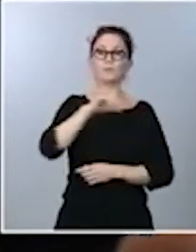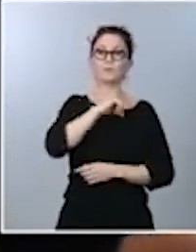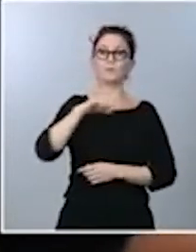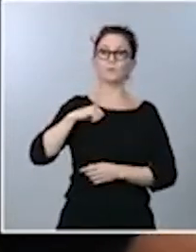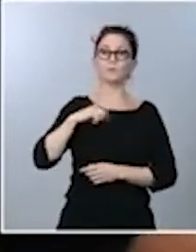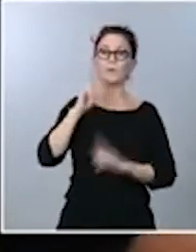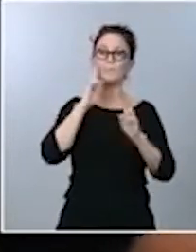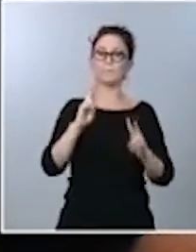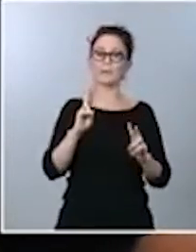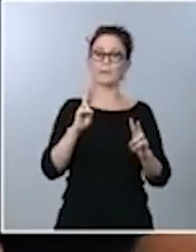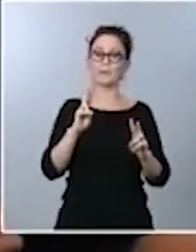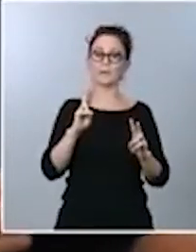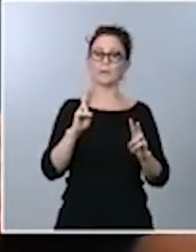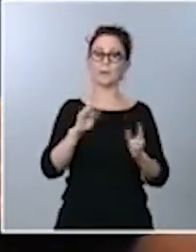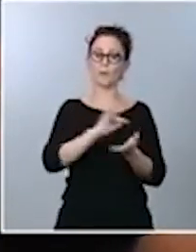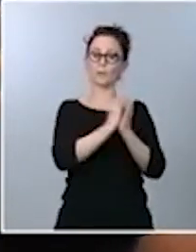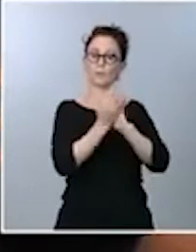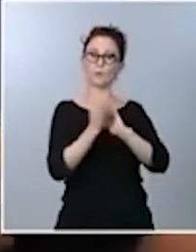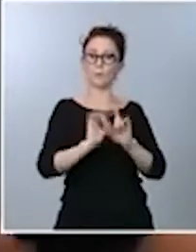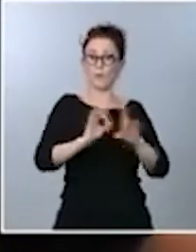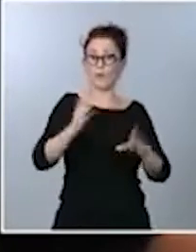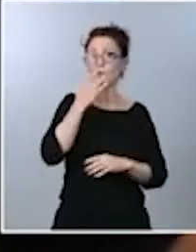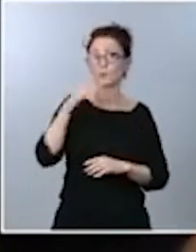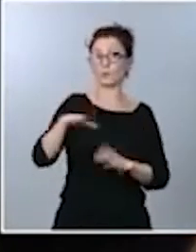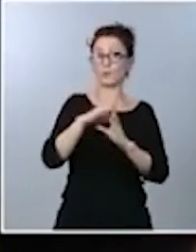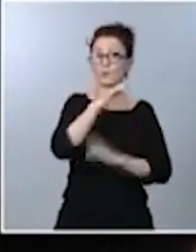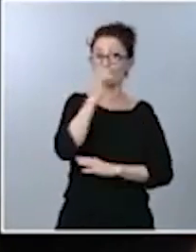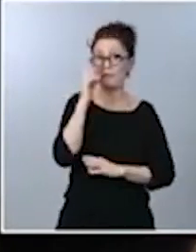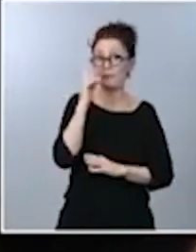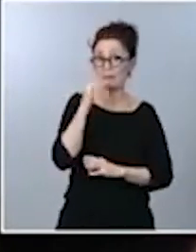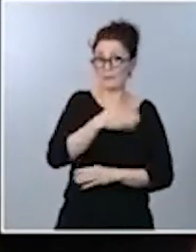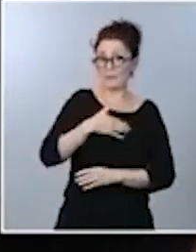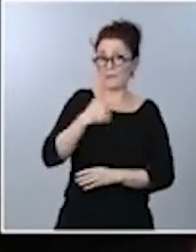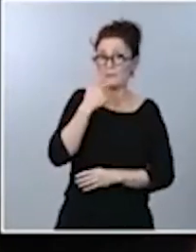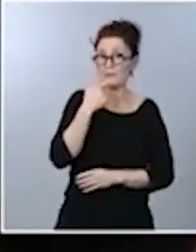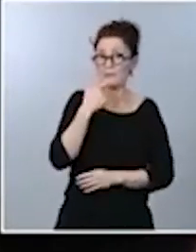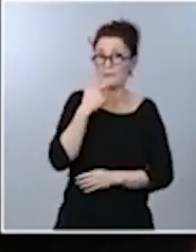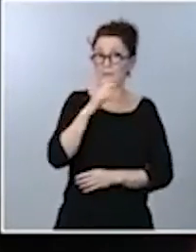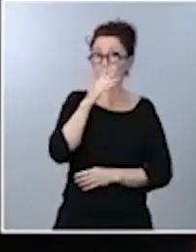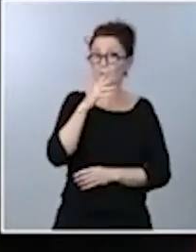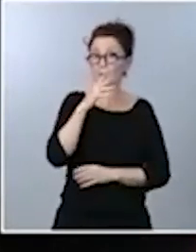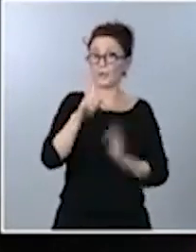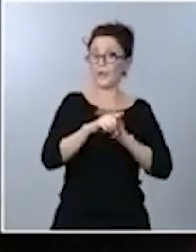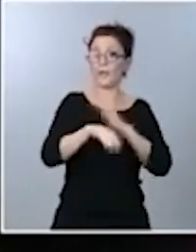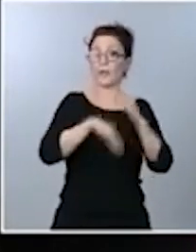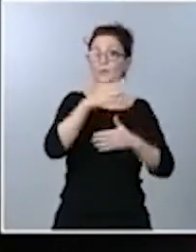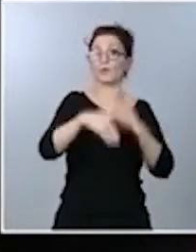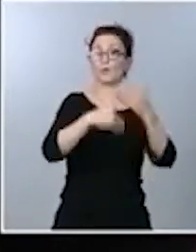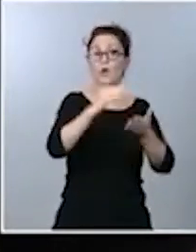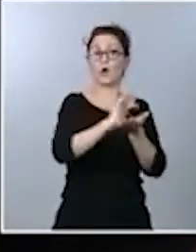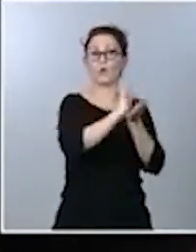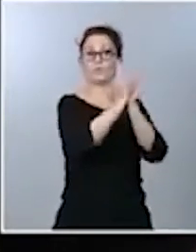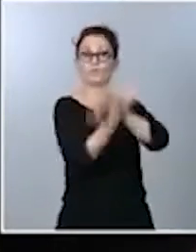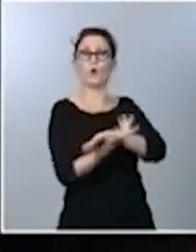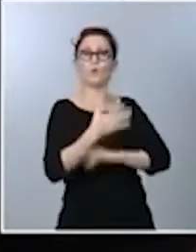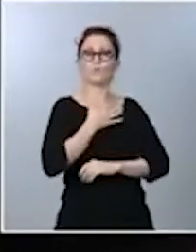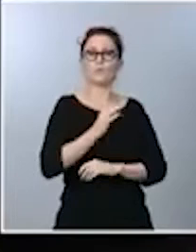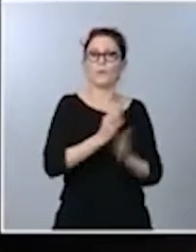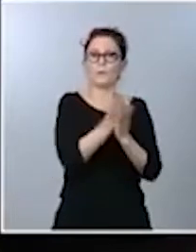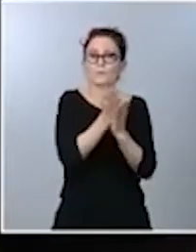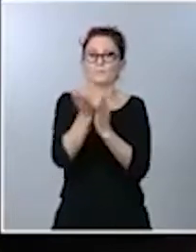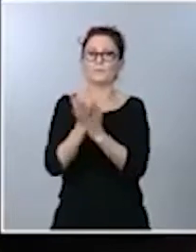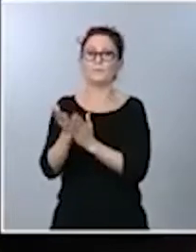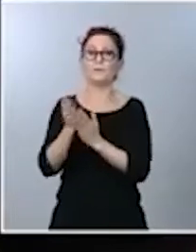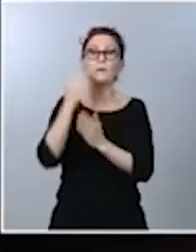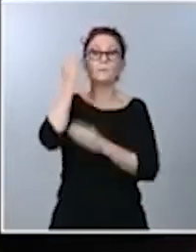Me parece claro que se estaba refiriendo a Madrid. Claro, la evolución puede ser en muchos sentidos. Me gustaría saber si usted considera que el Gobierno